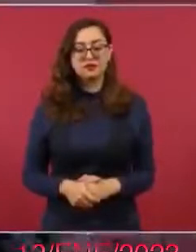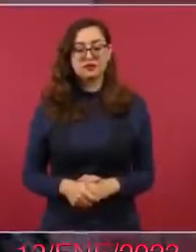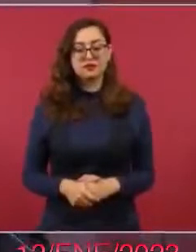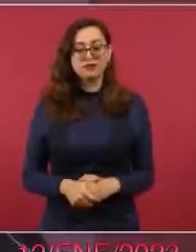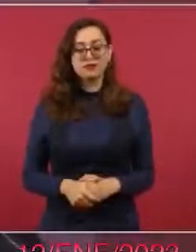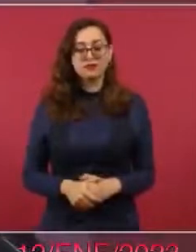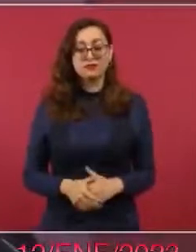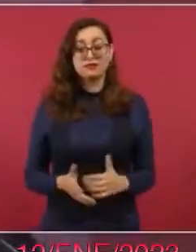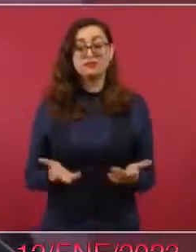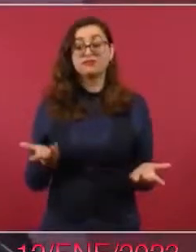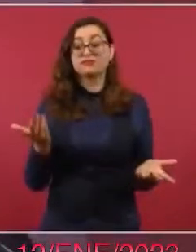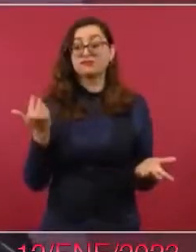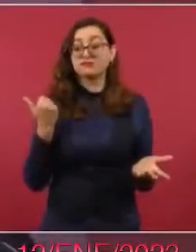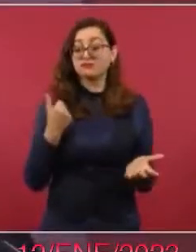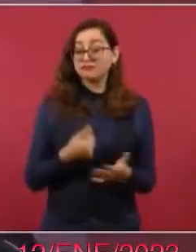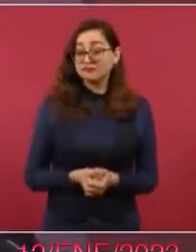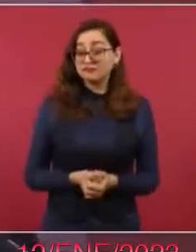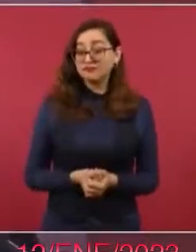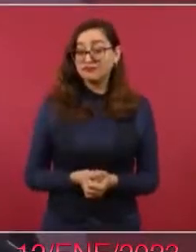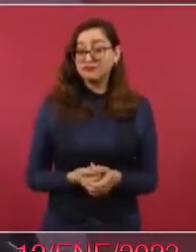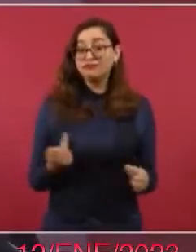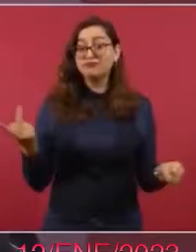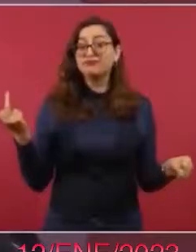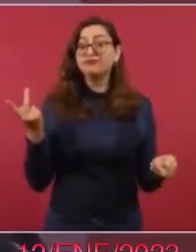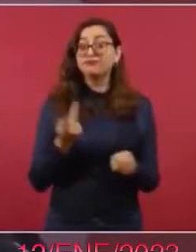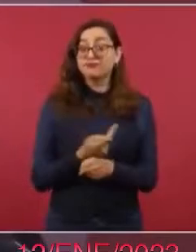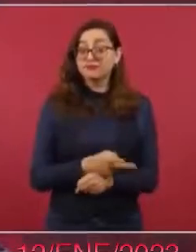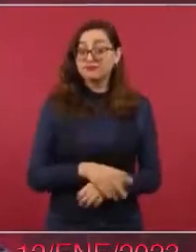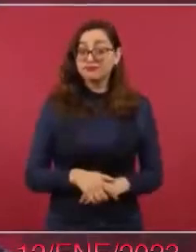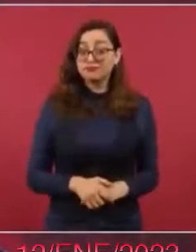que la prensa y los medios de México